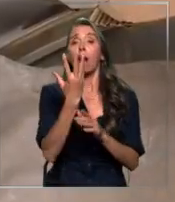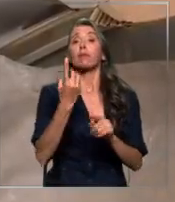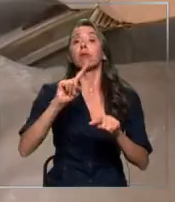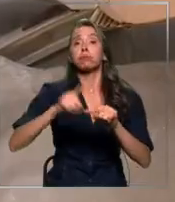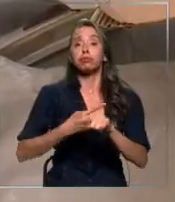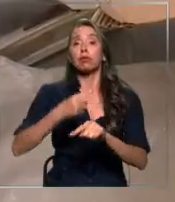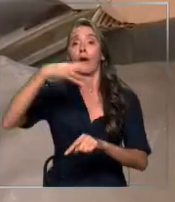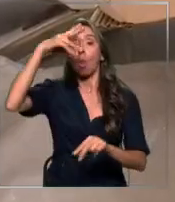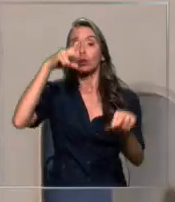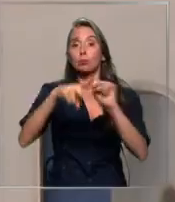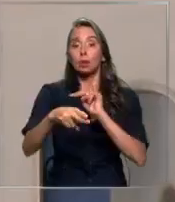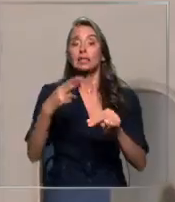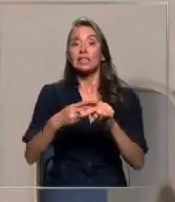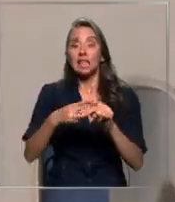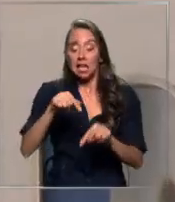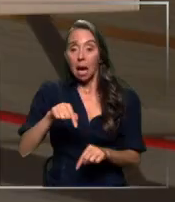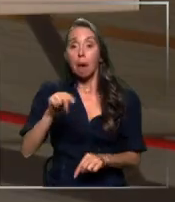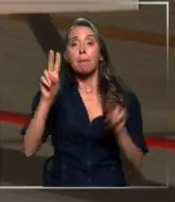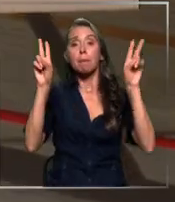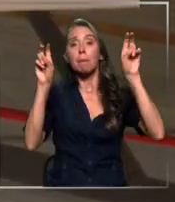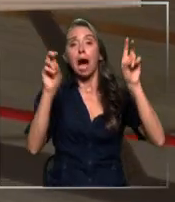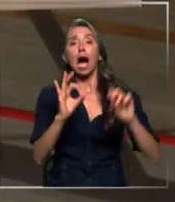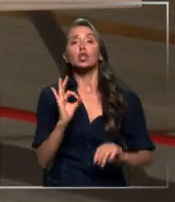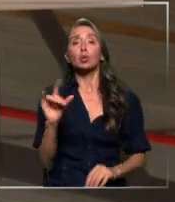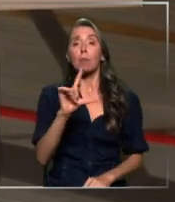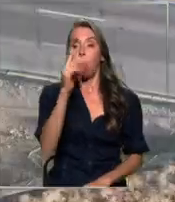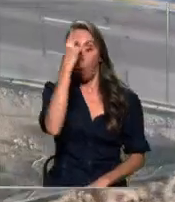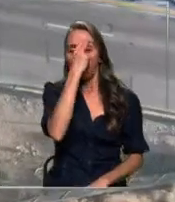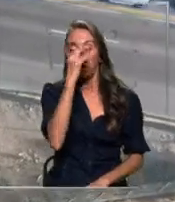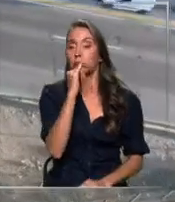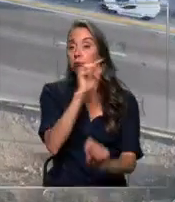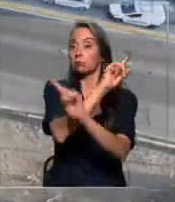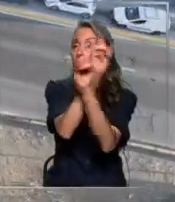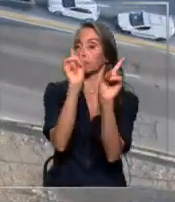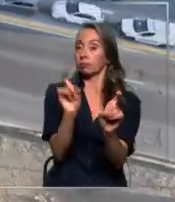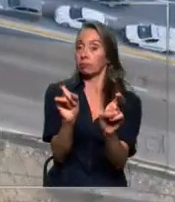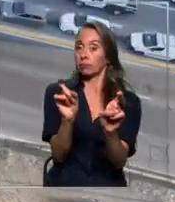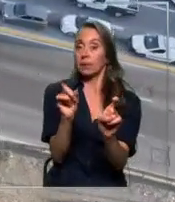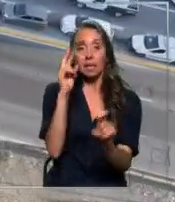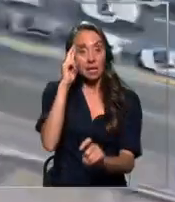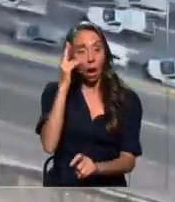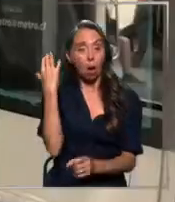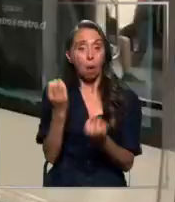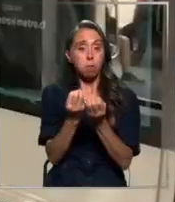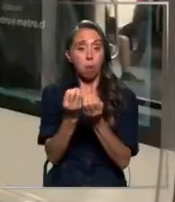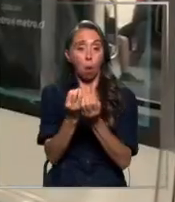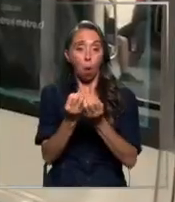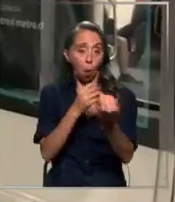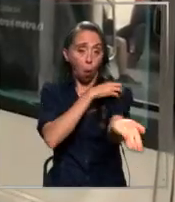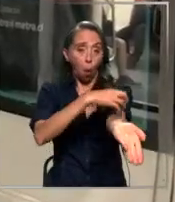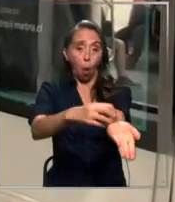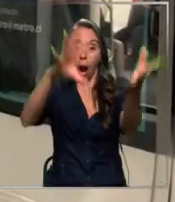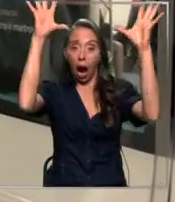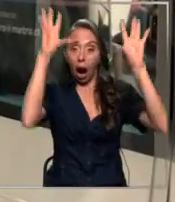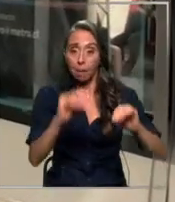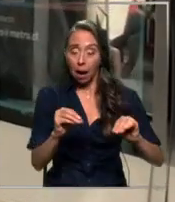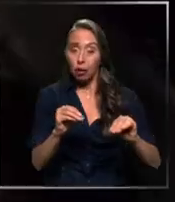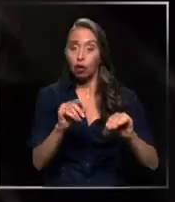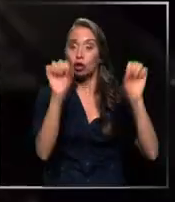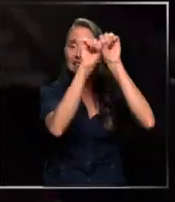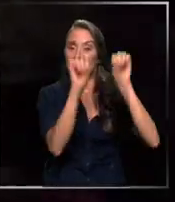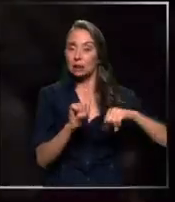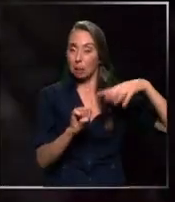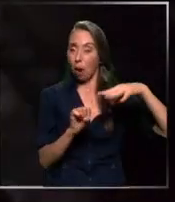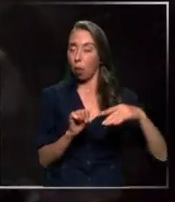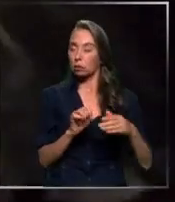esta vez durante el denominado Super Lunes de Marzo, que plantea un interrogante tras el recordado masivo apagón. ¿Qué tan frágil es el sistema?